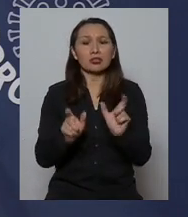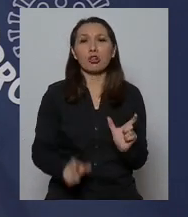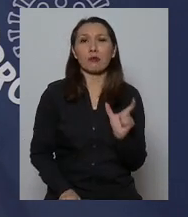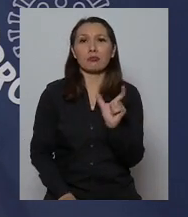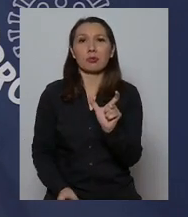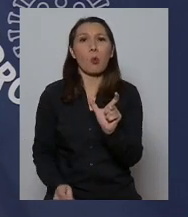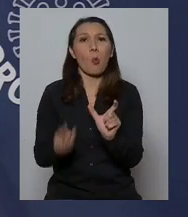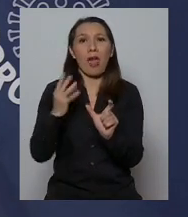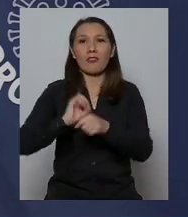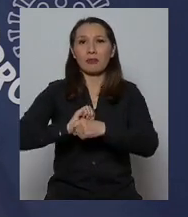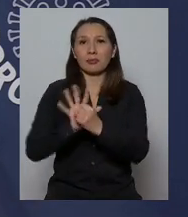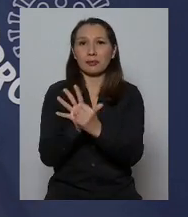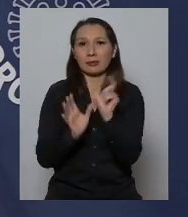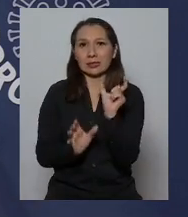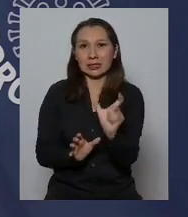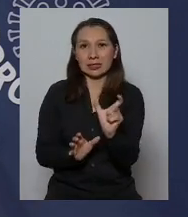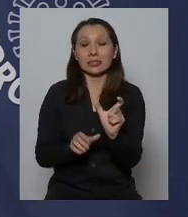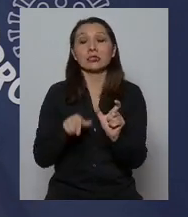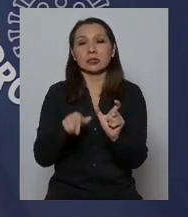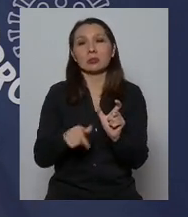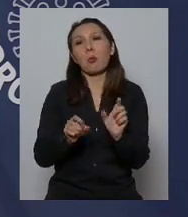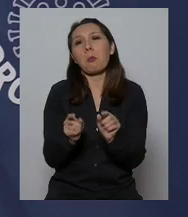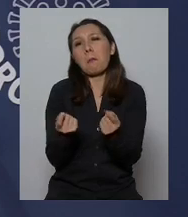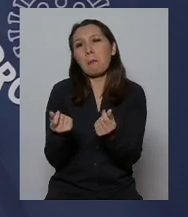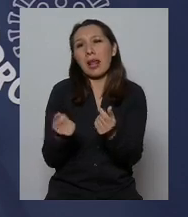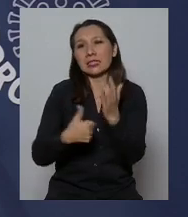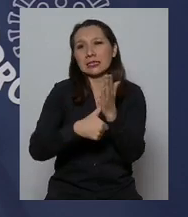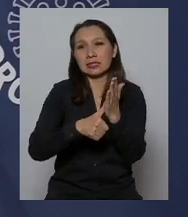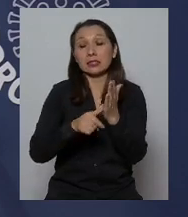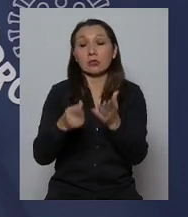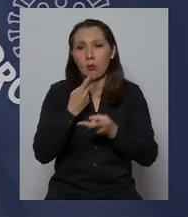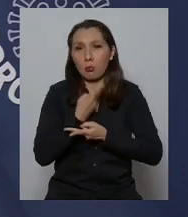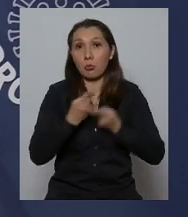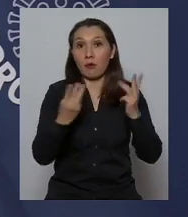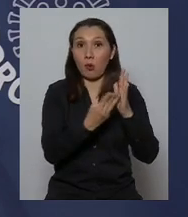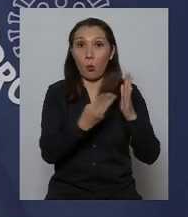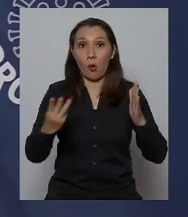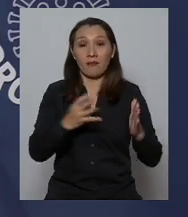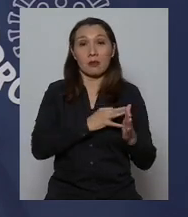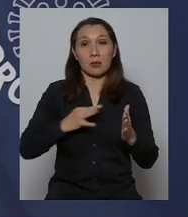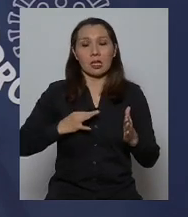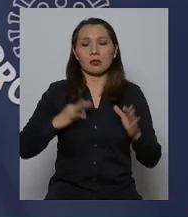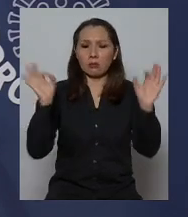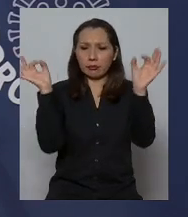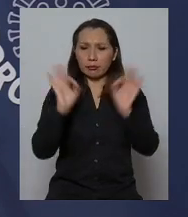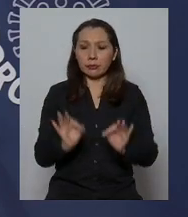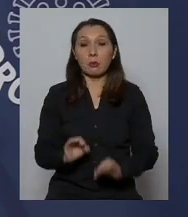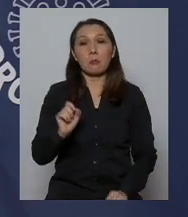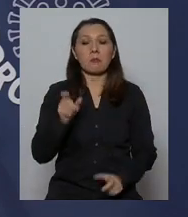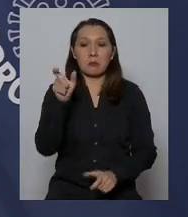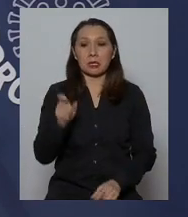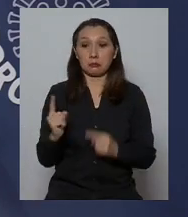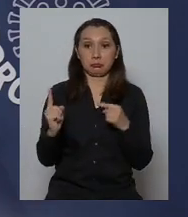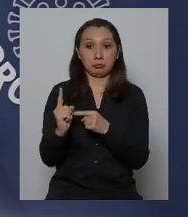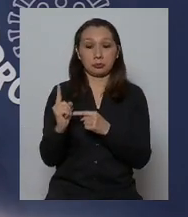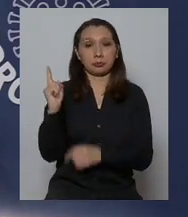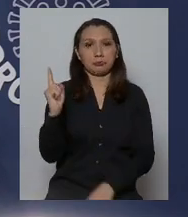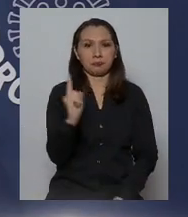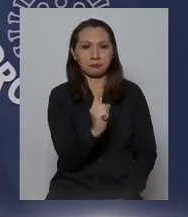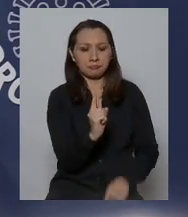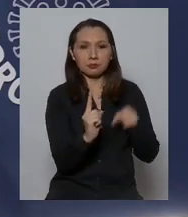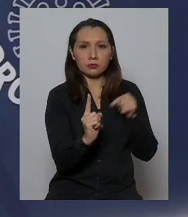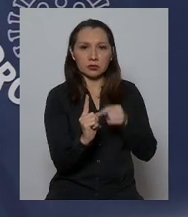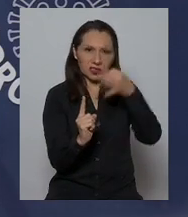De acuerdo al comité de expertos, y esto lo hemos publicado en la página web del Ministerio, un paciente que tiene síntomas